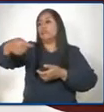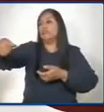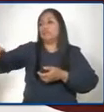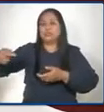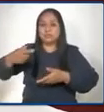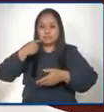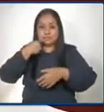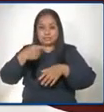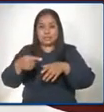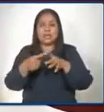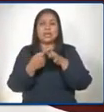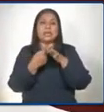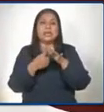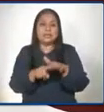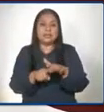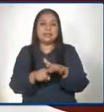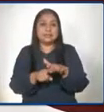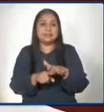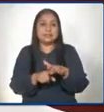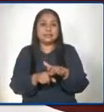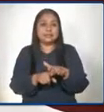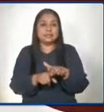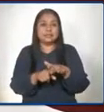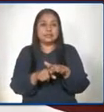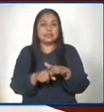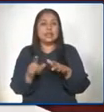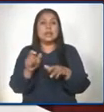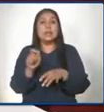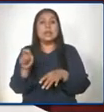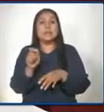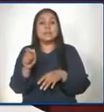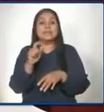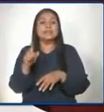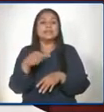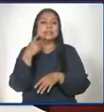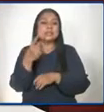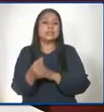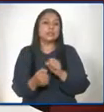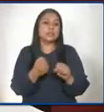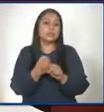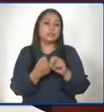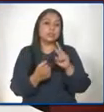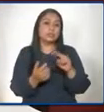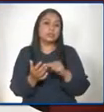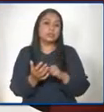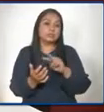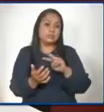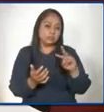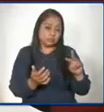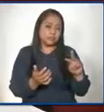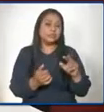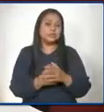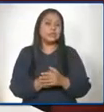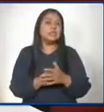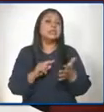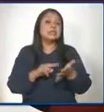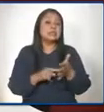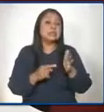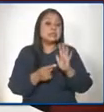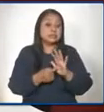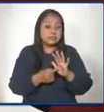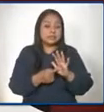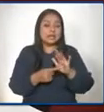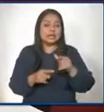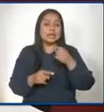inicia en los primeros meses del próximo ciclo escolar. Entonces, estamos hablando que en el